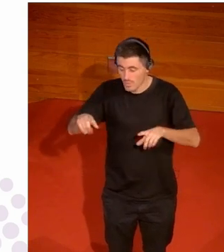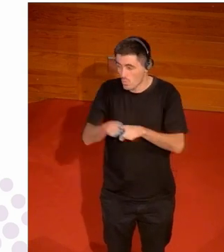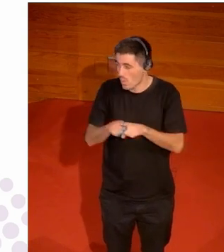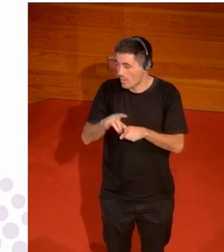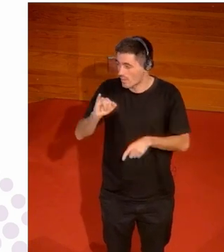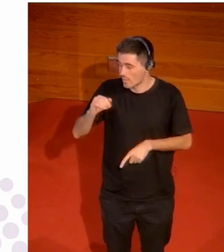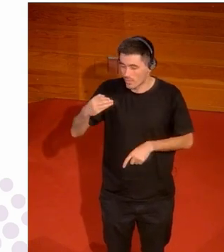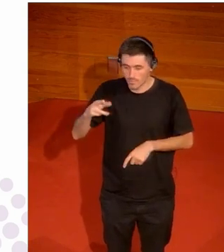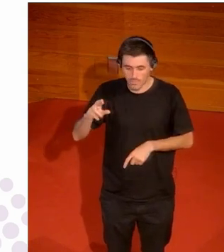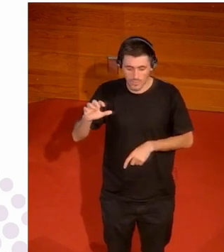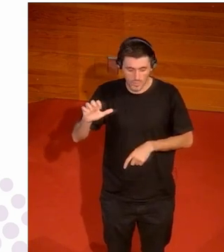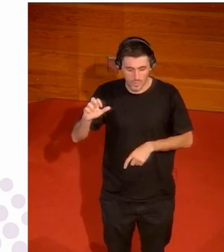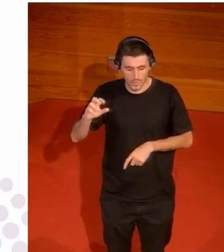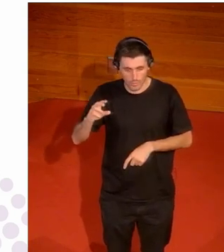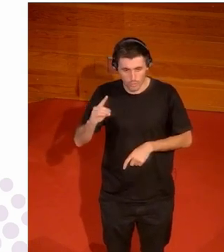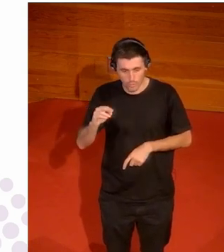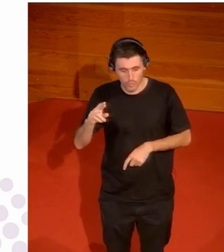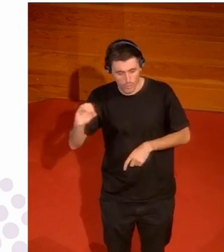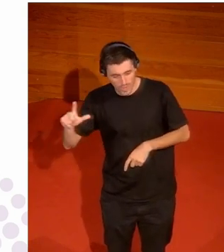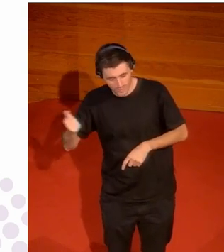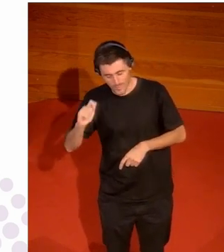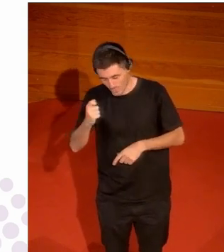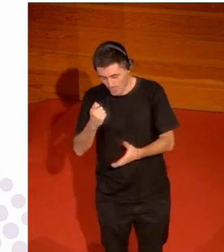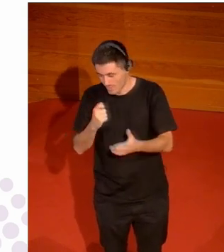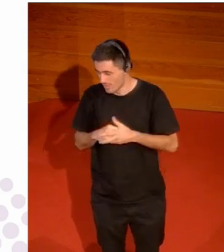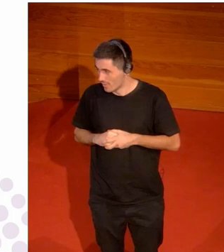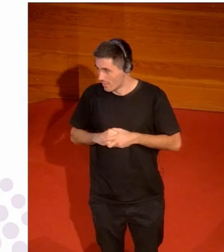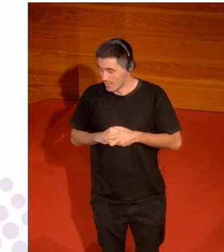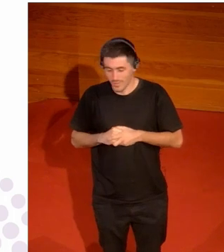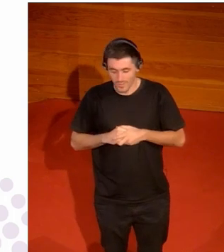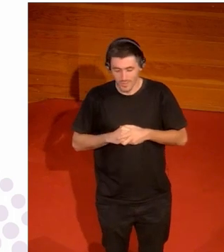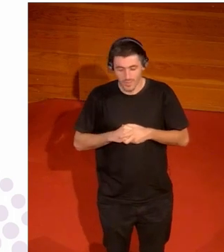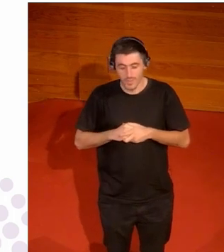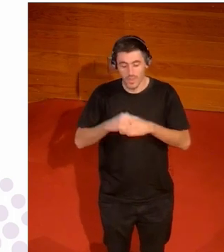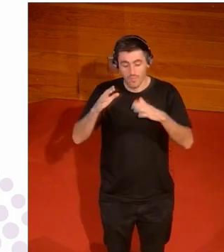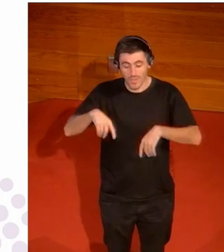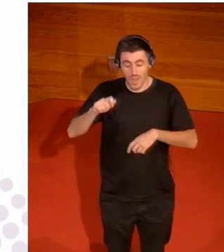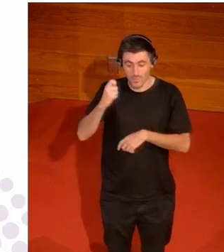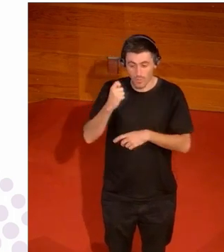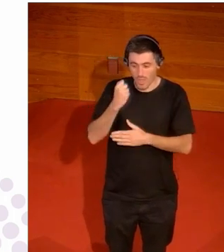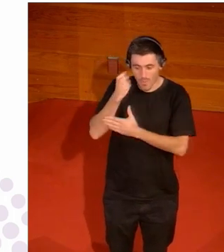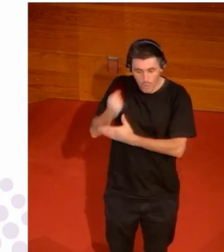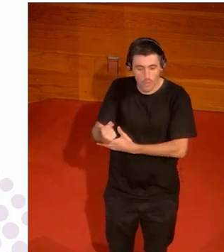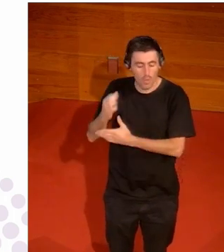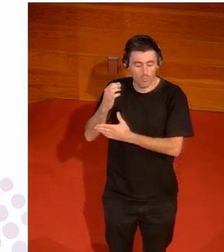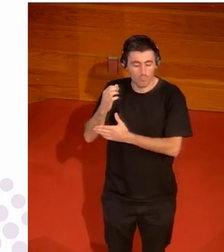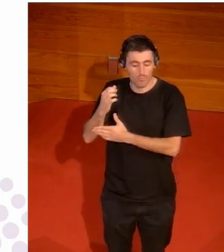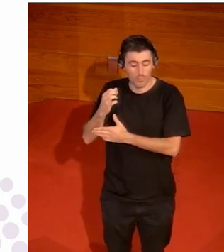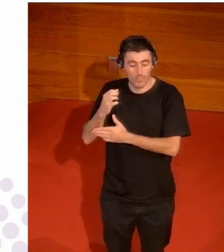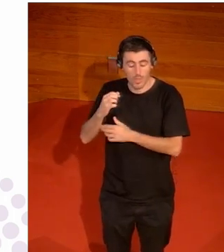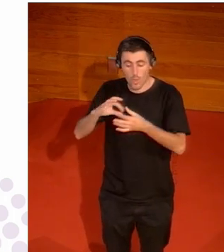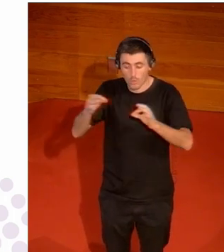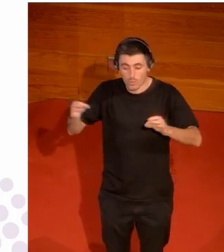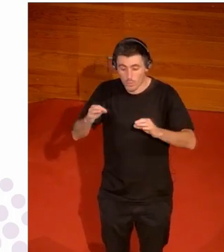Iberdola los malintencionados con el patrocinio de Iberdrola que empezó con el apoyo al deporte femenino después de los Juegos de Río 2016